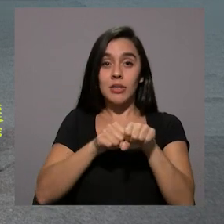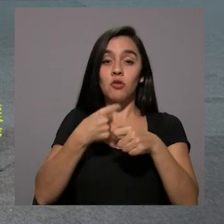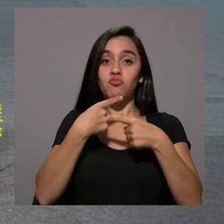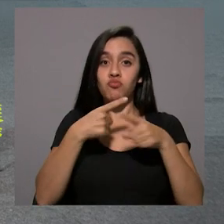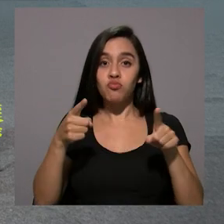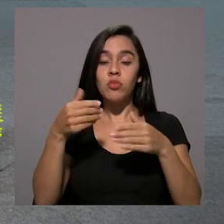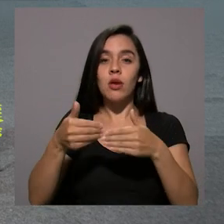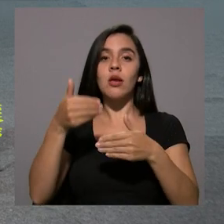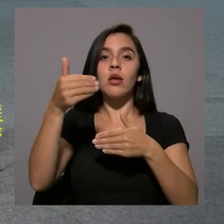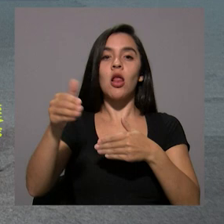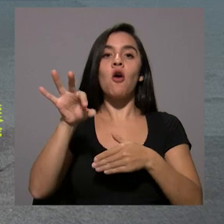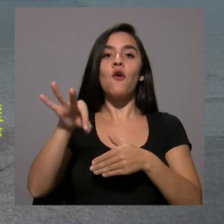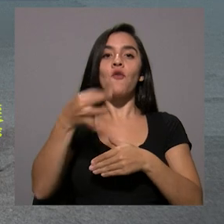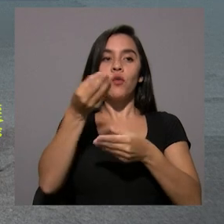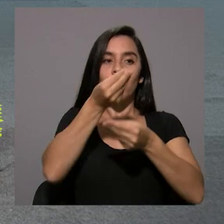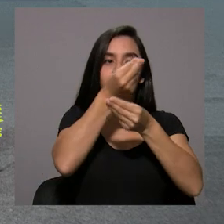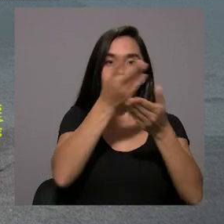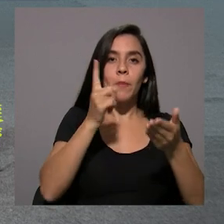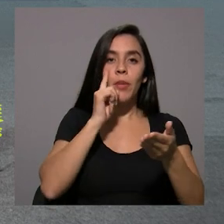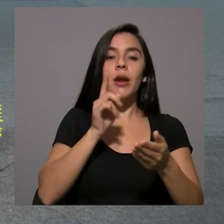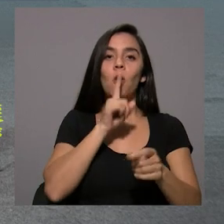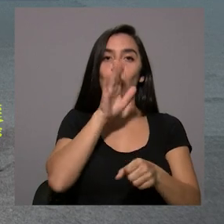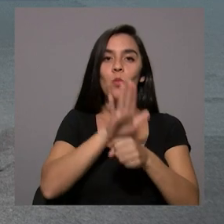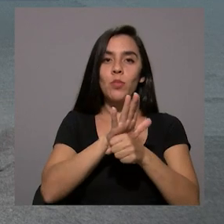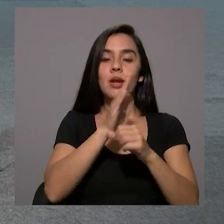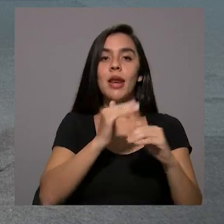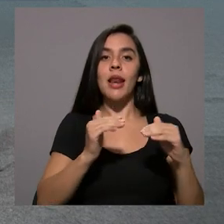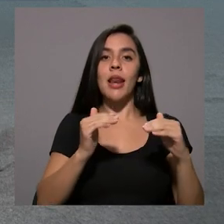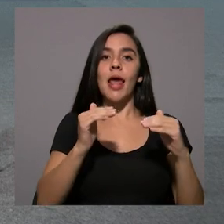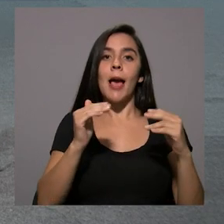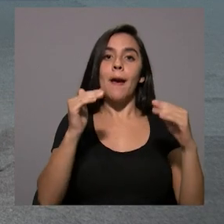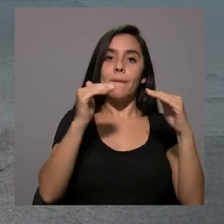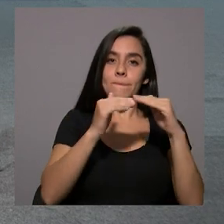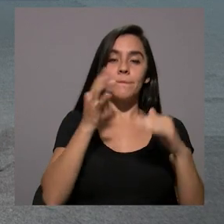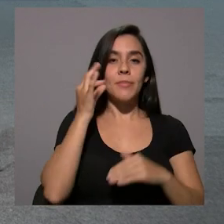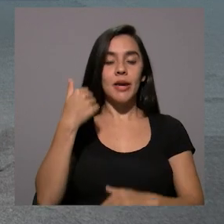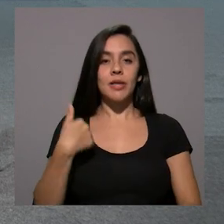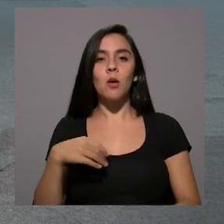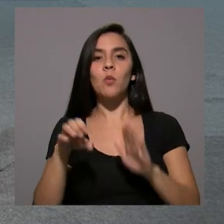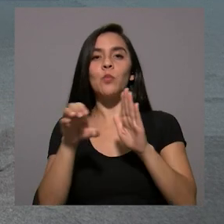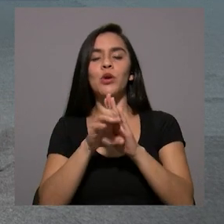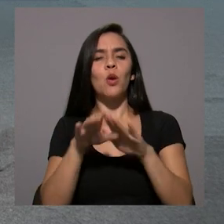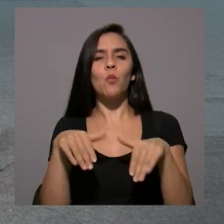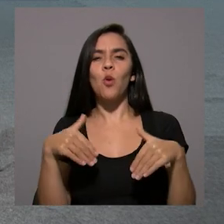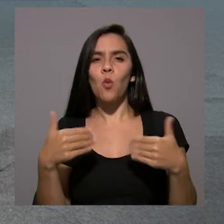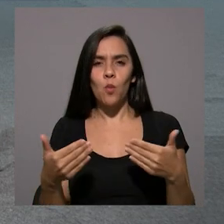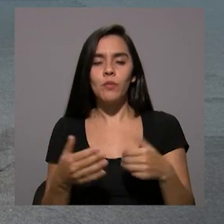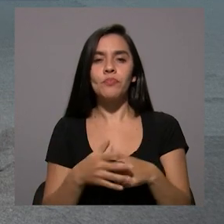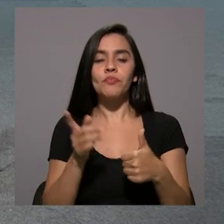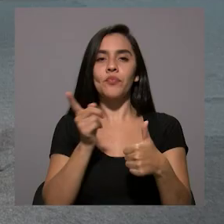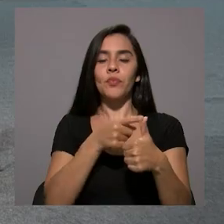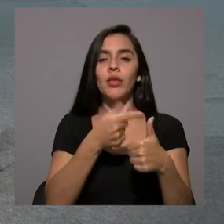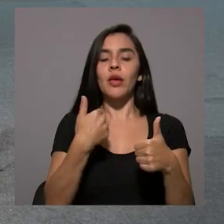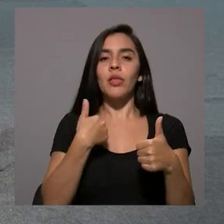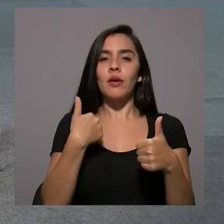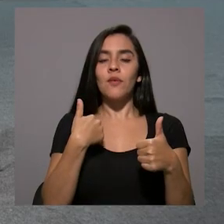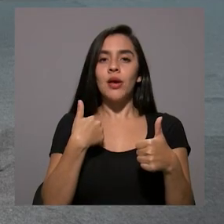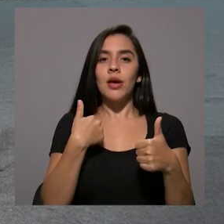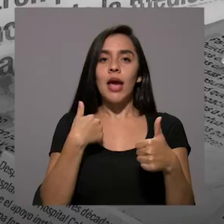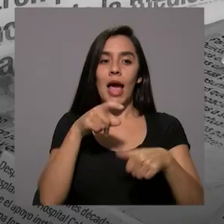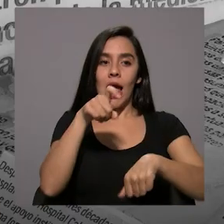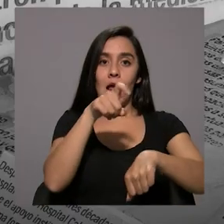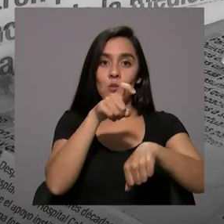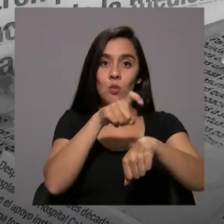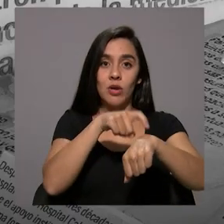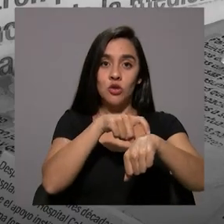manifestó, dispuso las formas en las que se tenía que cumplir esa paridad. Se cumplía, por ejemplo, un factor importantísimo era que se cumplía